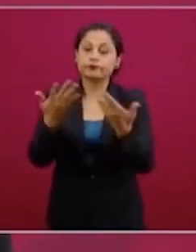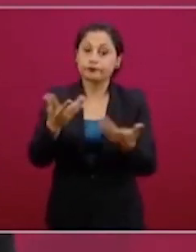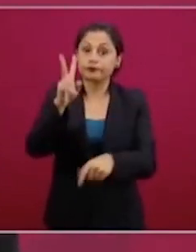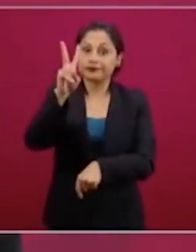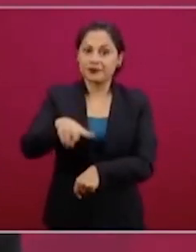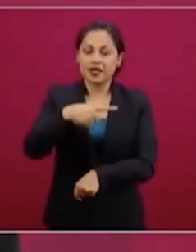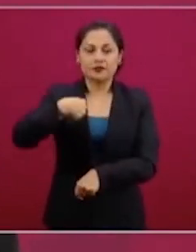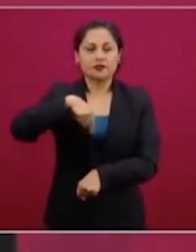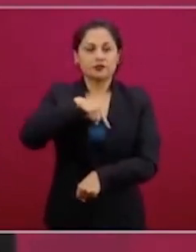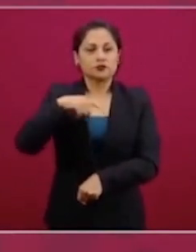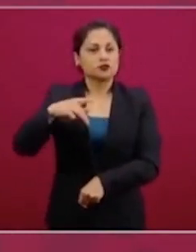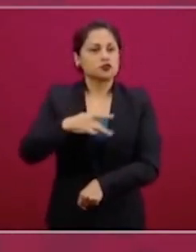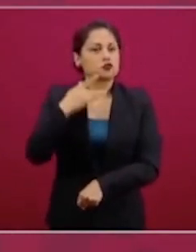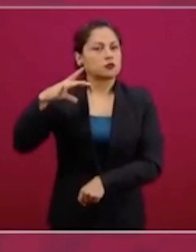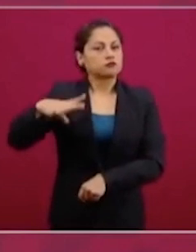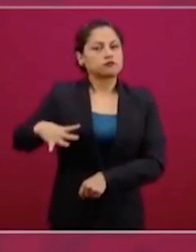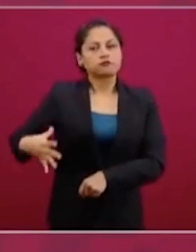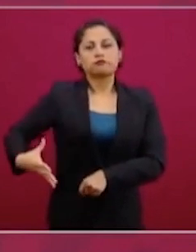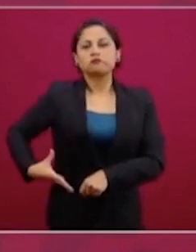por ello y, sobre todo,